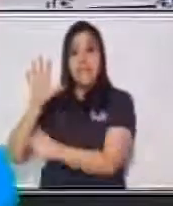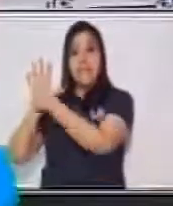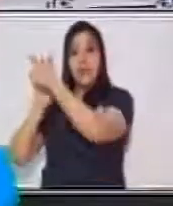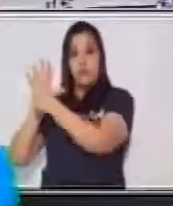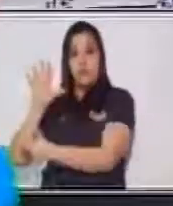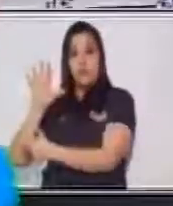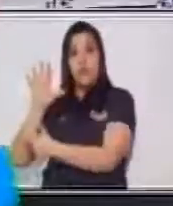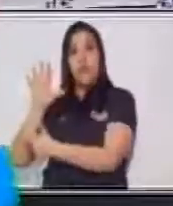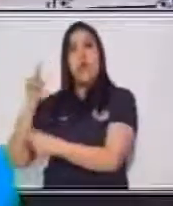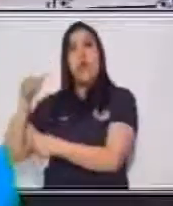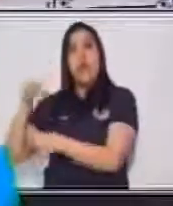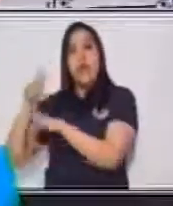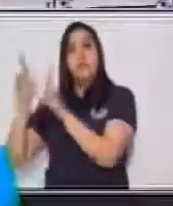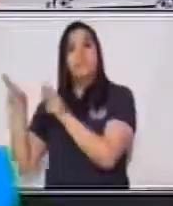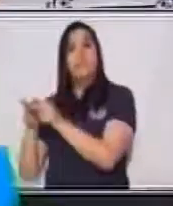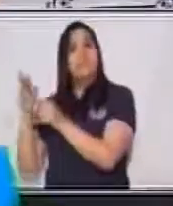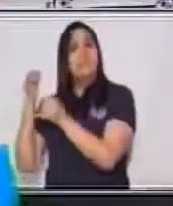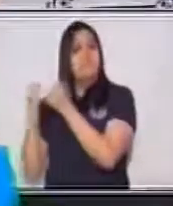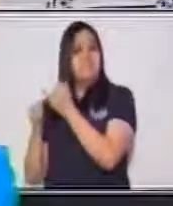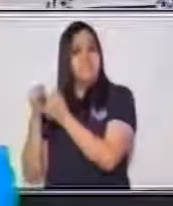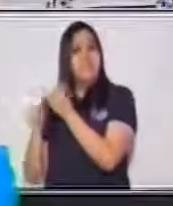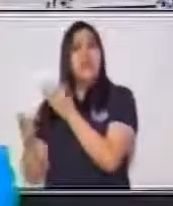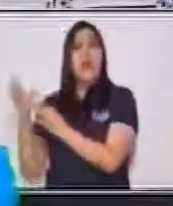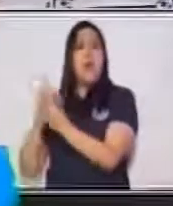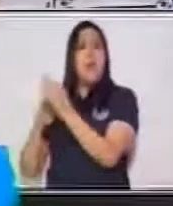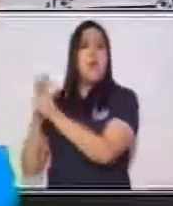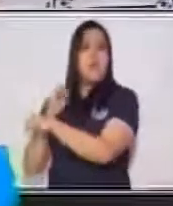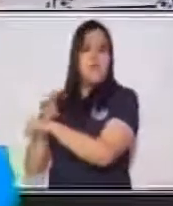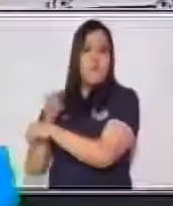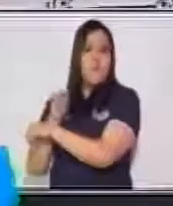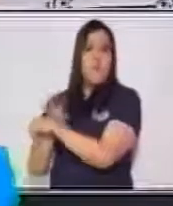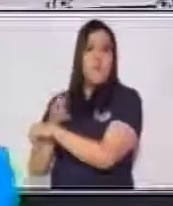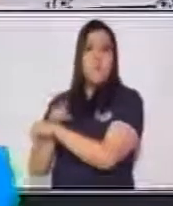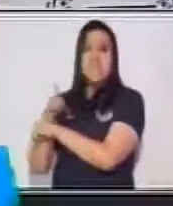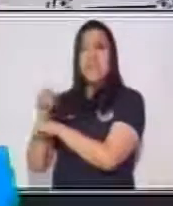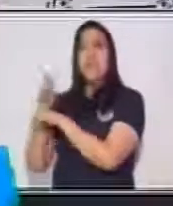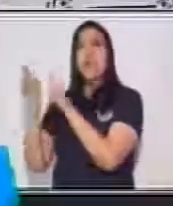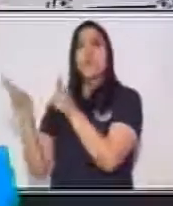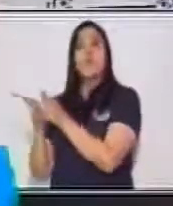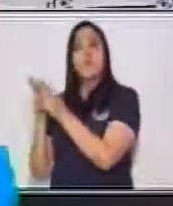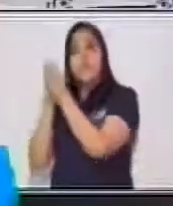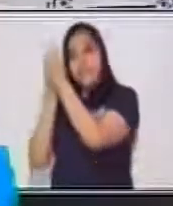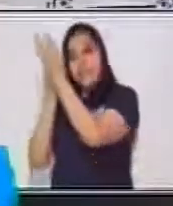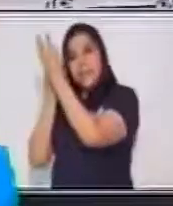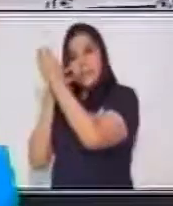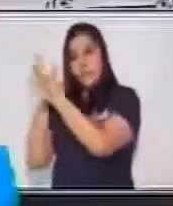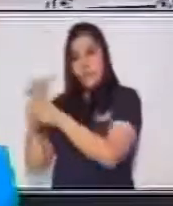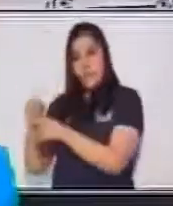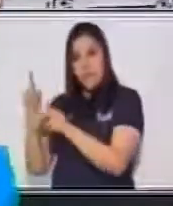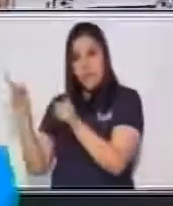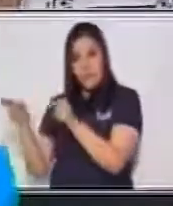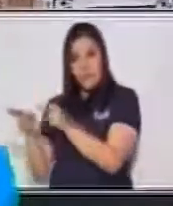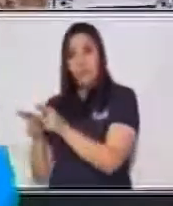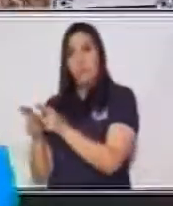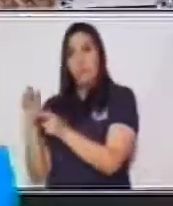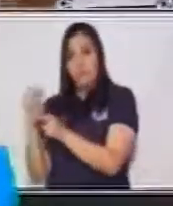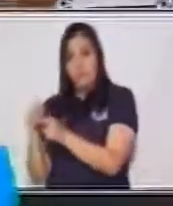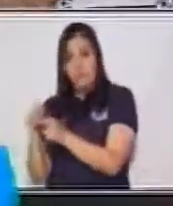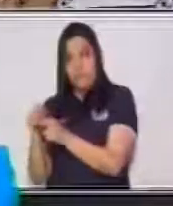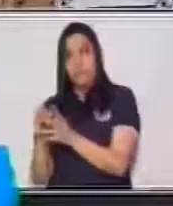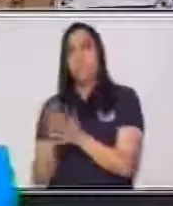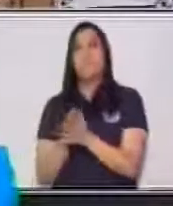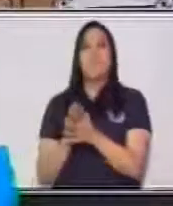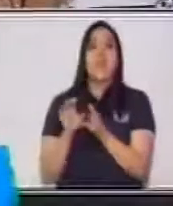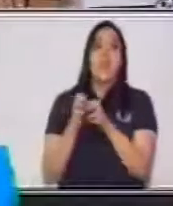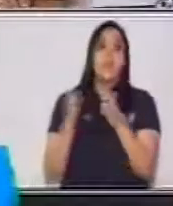alguna conclusión o alguna recomendación de lo que queremos nosotros transmitir en el trifoliar. Entonces, de